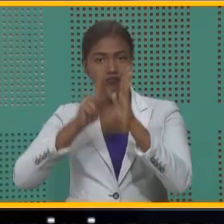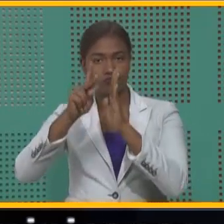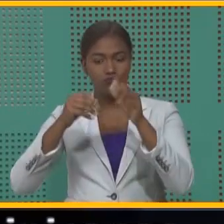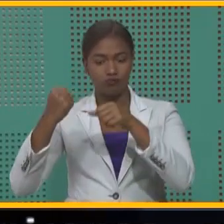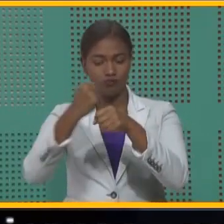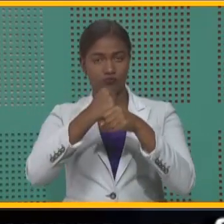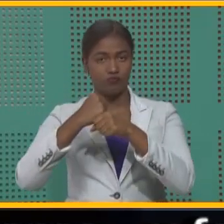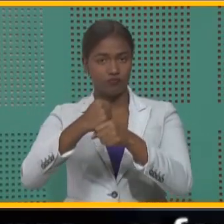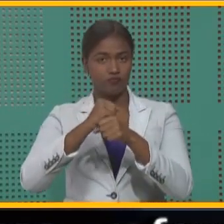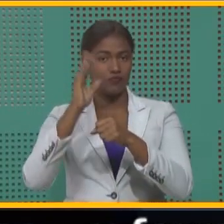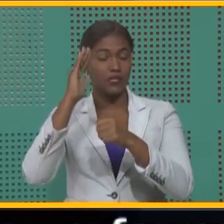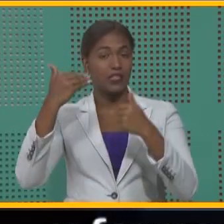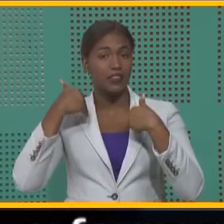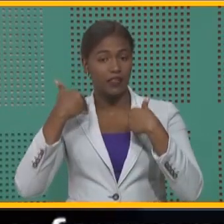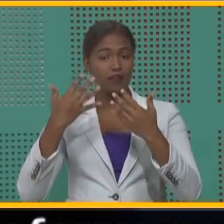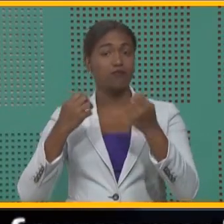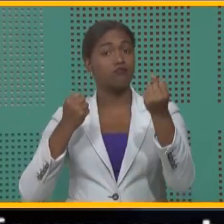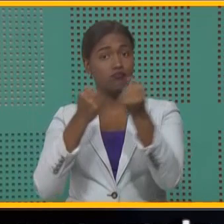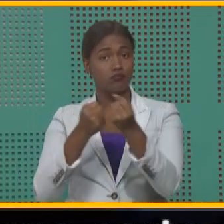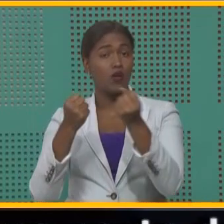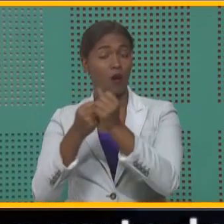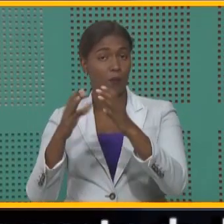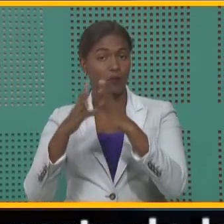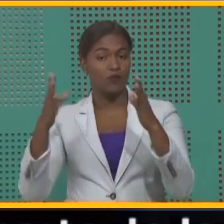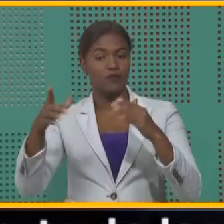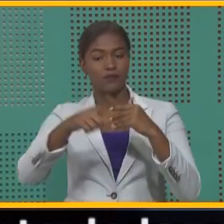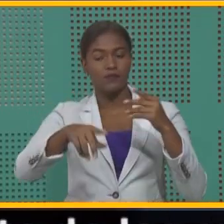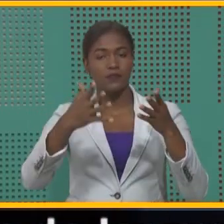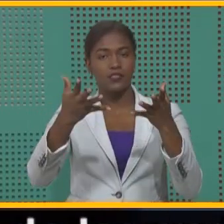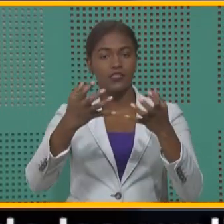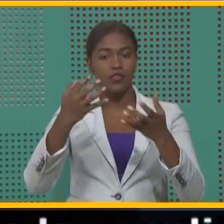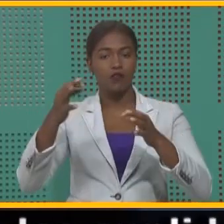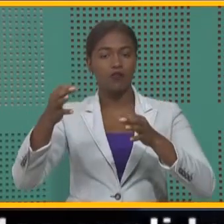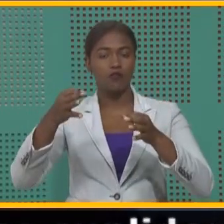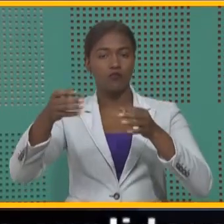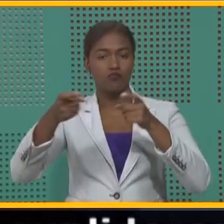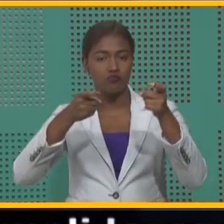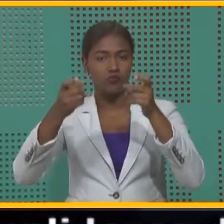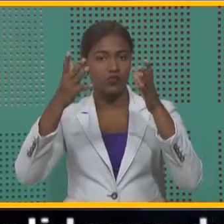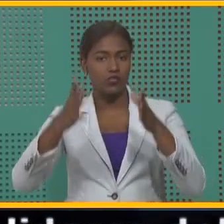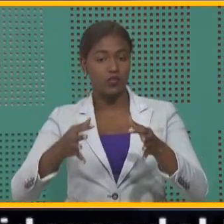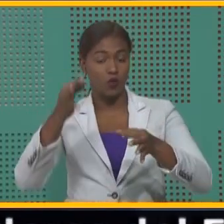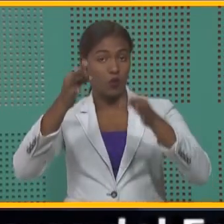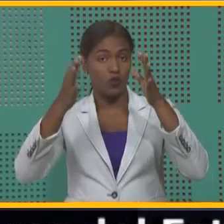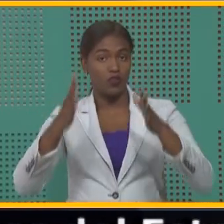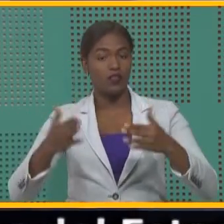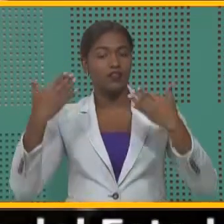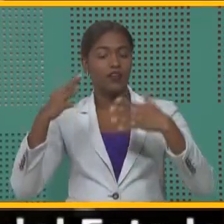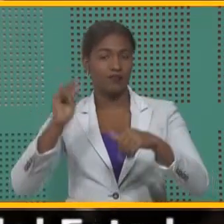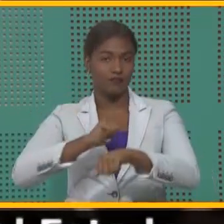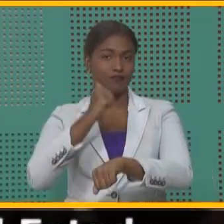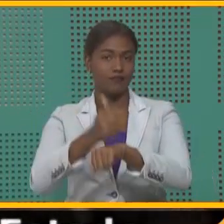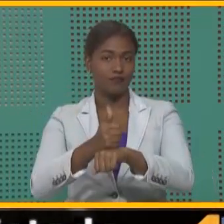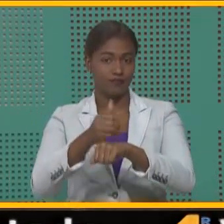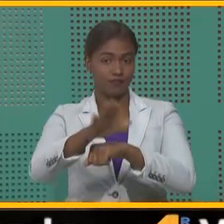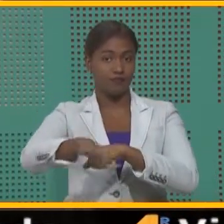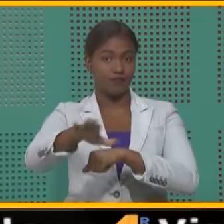que tanto ha contribuido a la Procuración de Justicia donde se ha implementado.